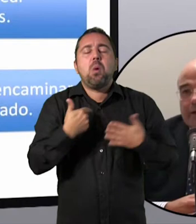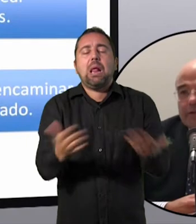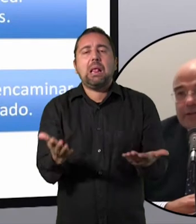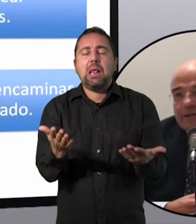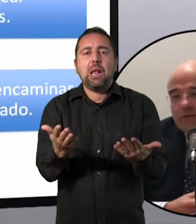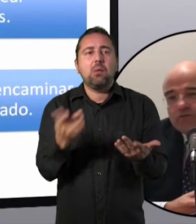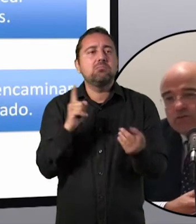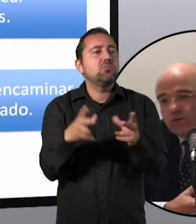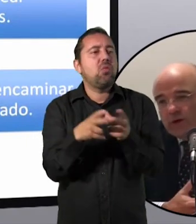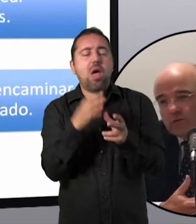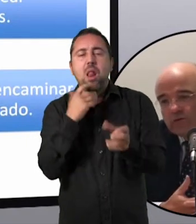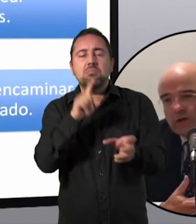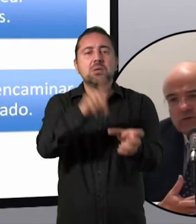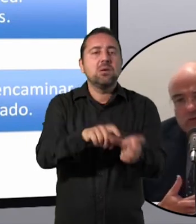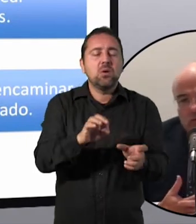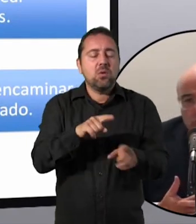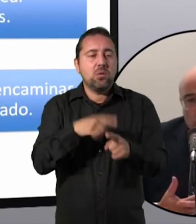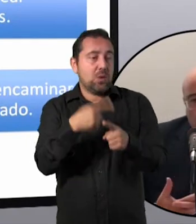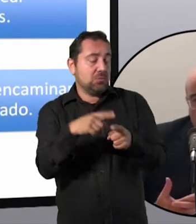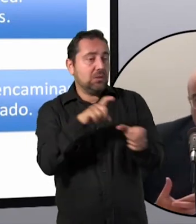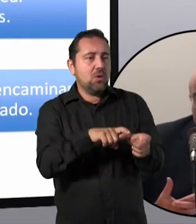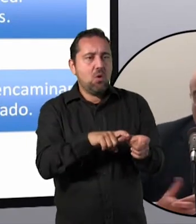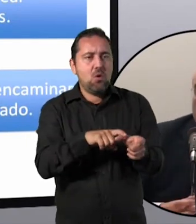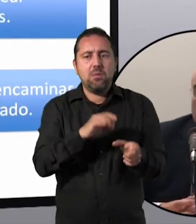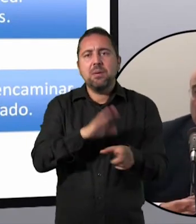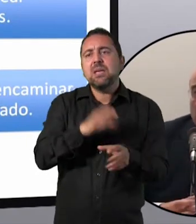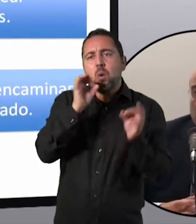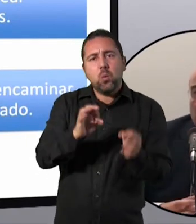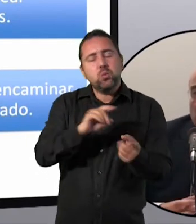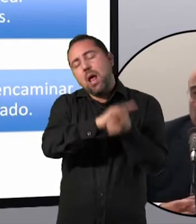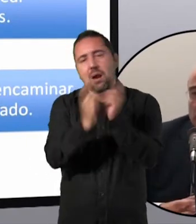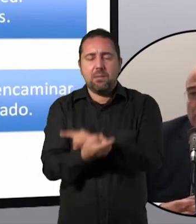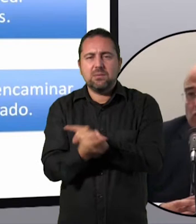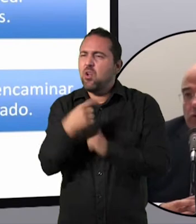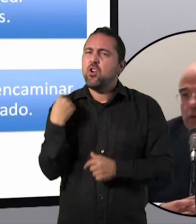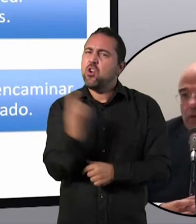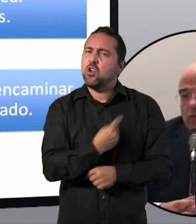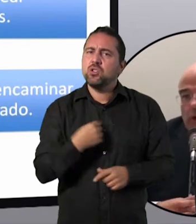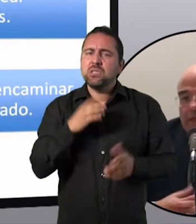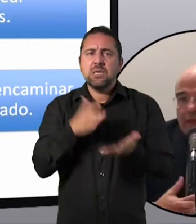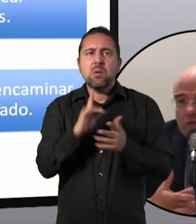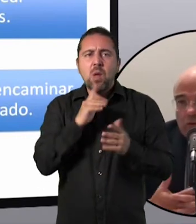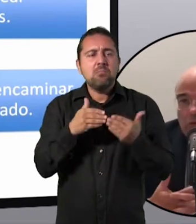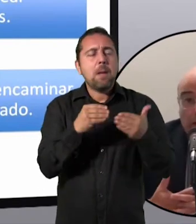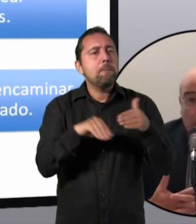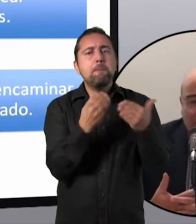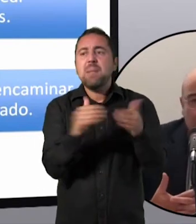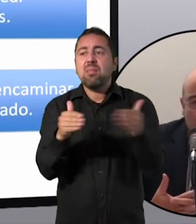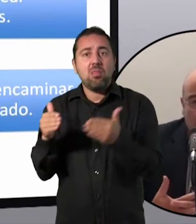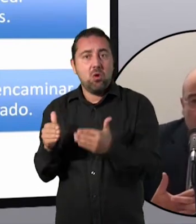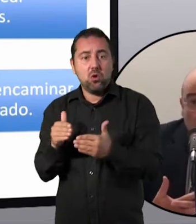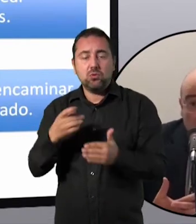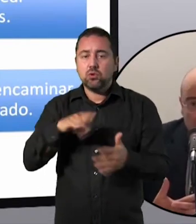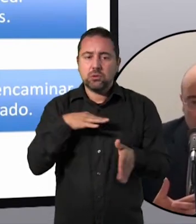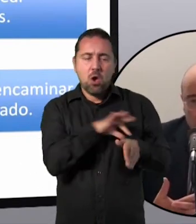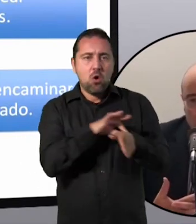está, se está justo a lo contrario. Y nosotros somos emprendedores. Cuando estemos orientando, haciendo, ocupando el